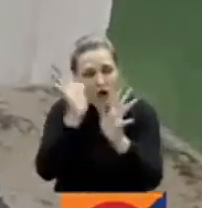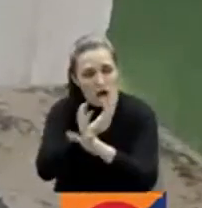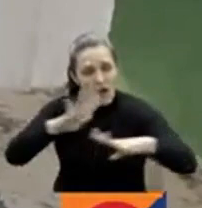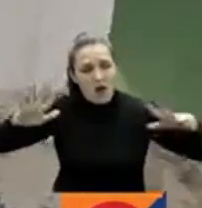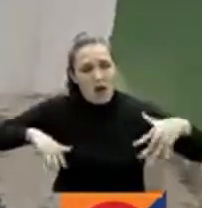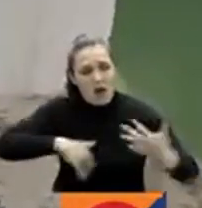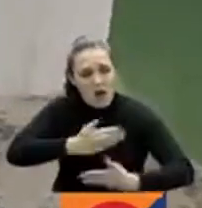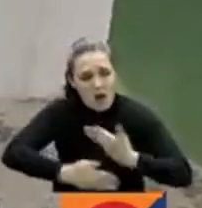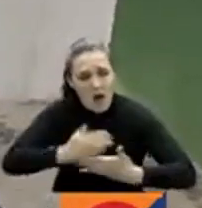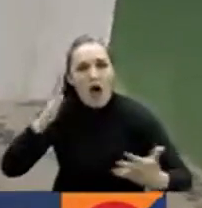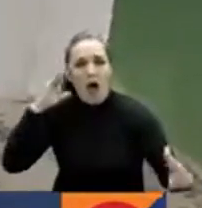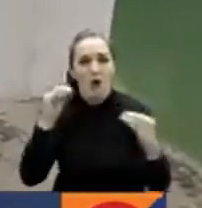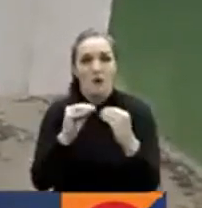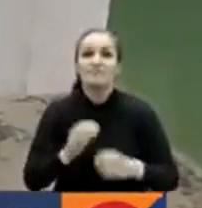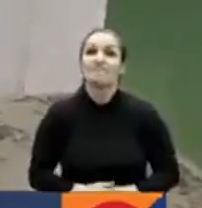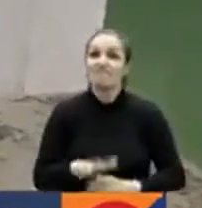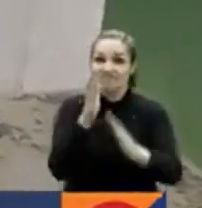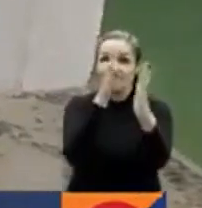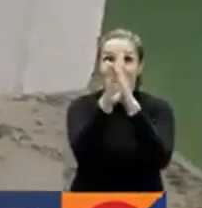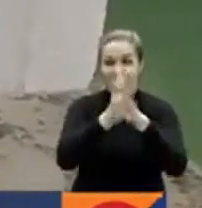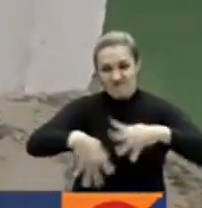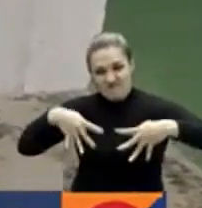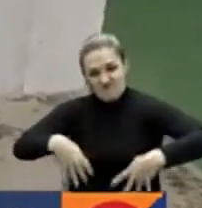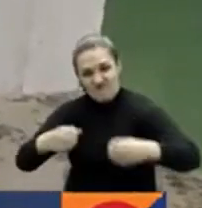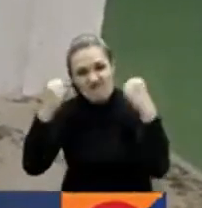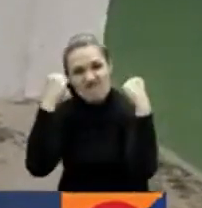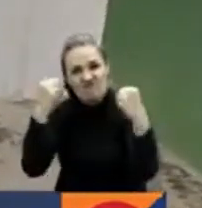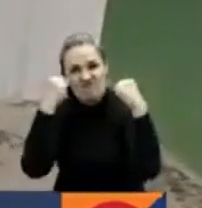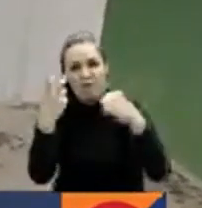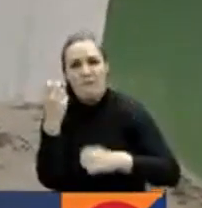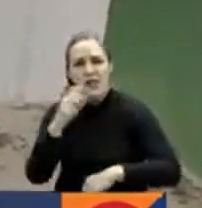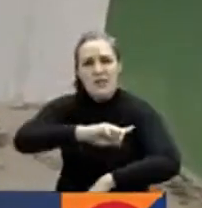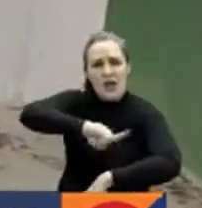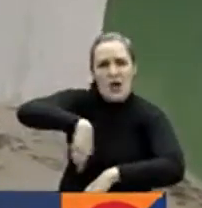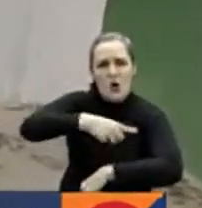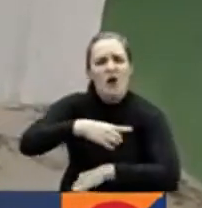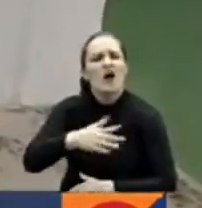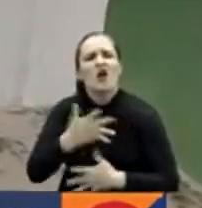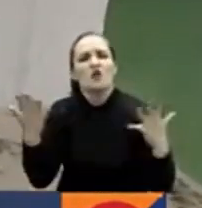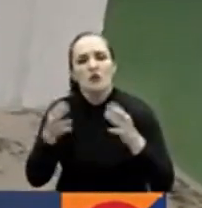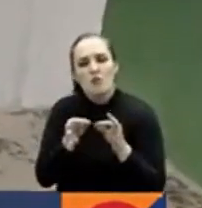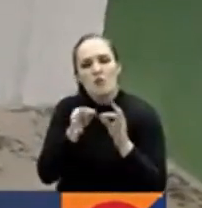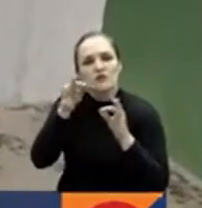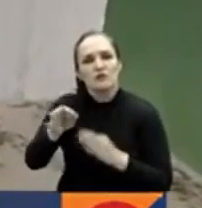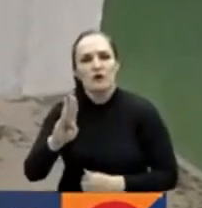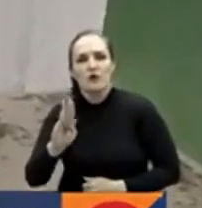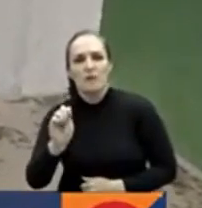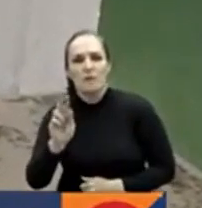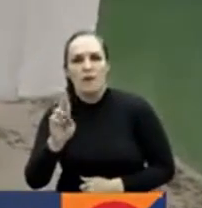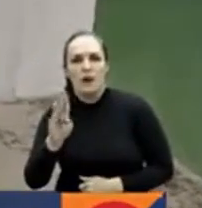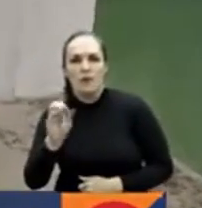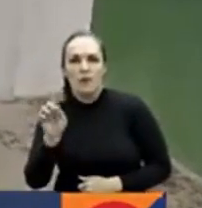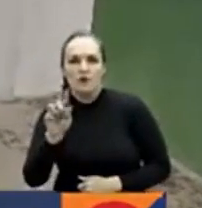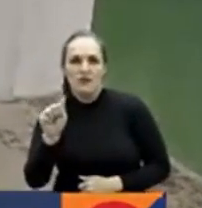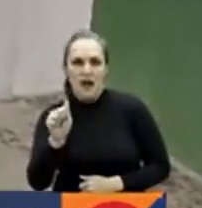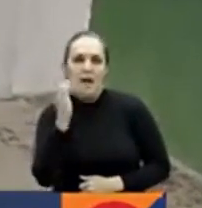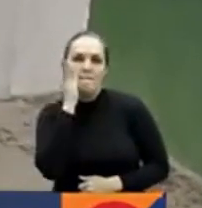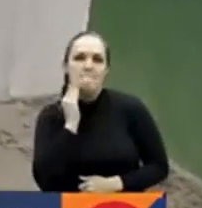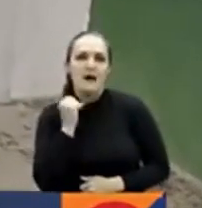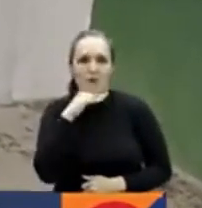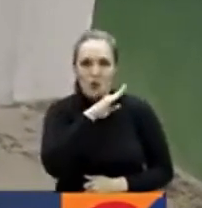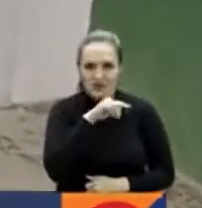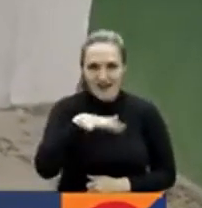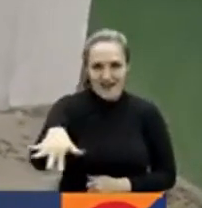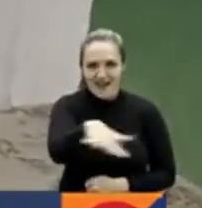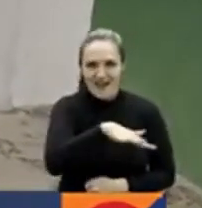Luego de por lo menos 20 horas de protesta de conductores y habitantes del municipio de Barbosa, Antioquia, que impedía la movilidad por